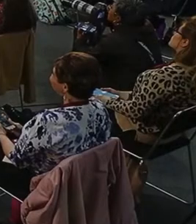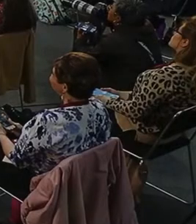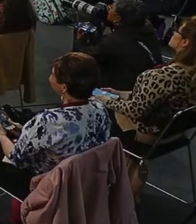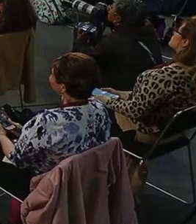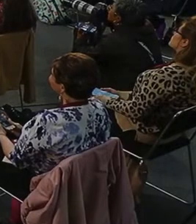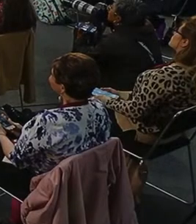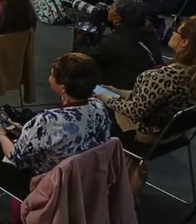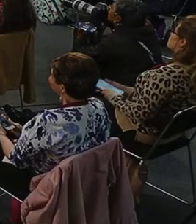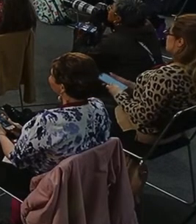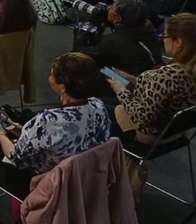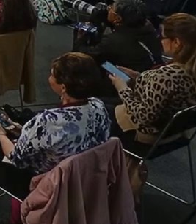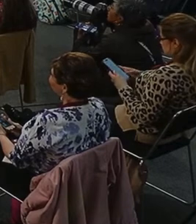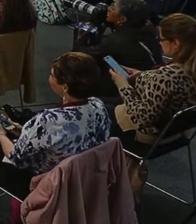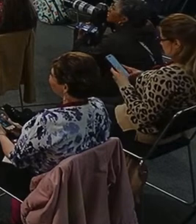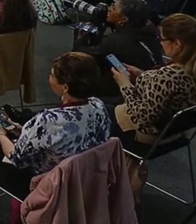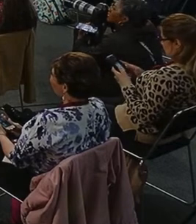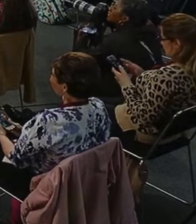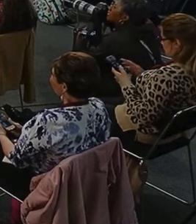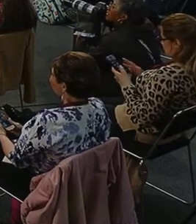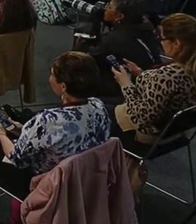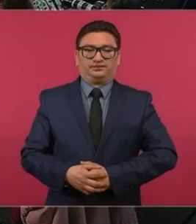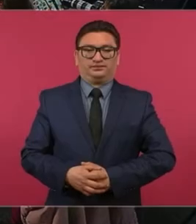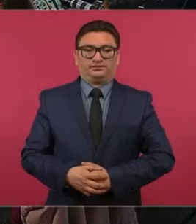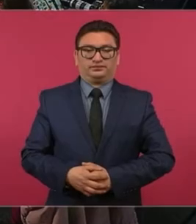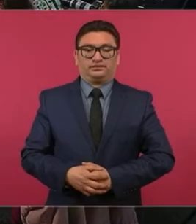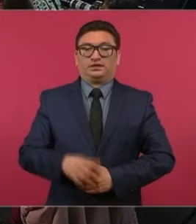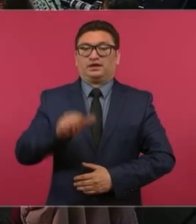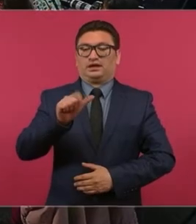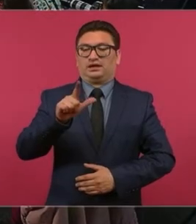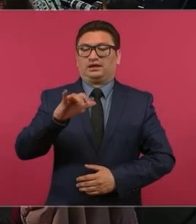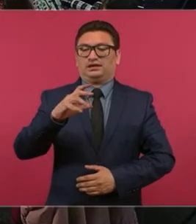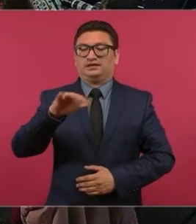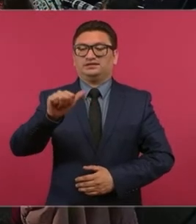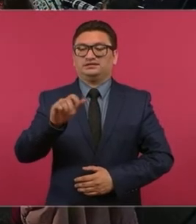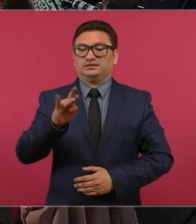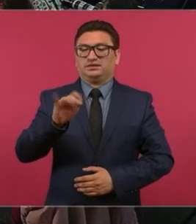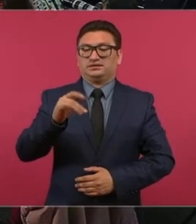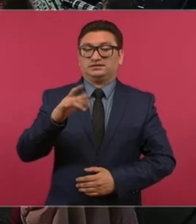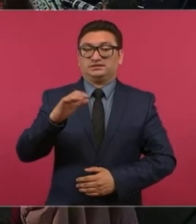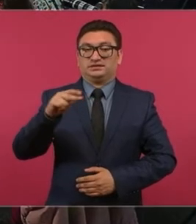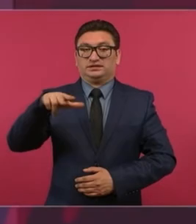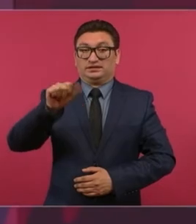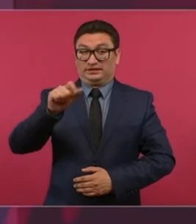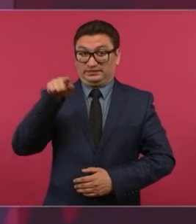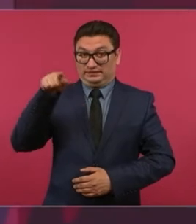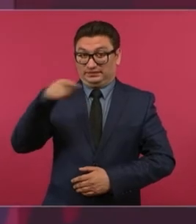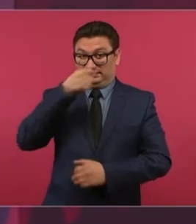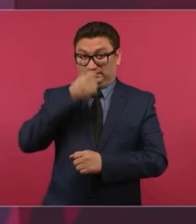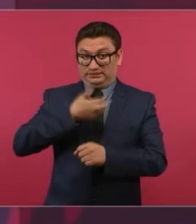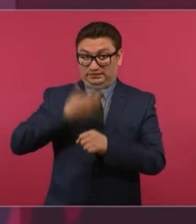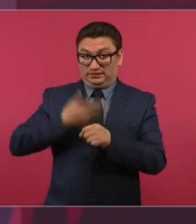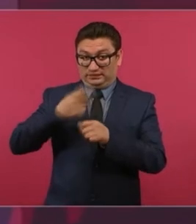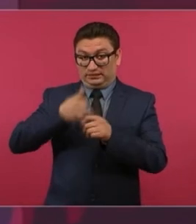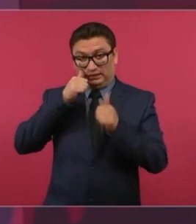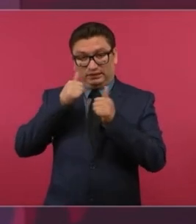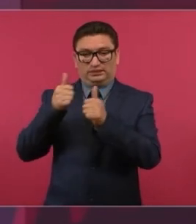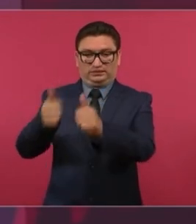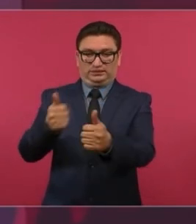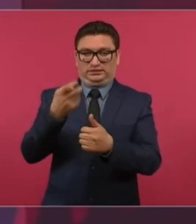Alicia Bárcela, la secretaria, está atendiendo personalmente este caso.